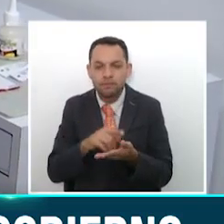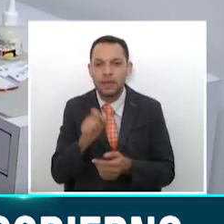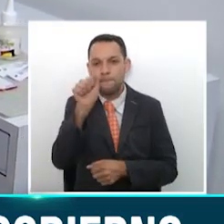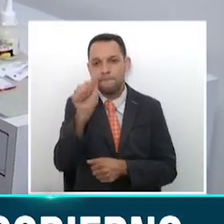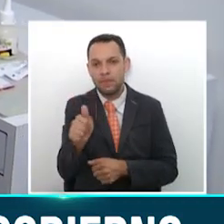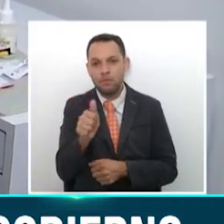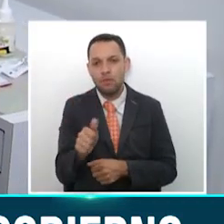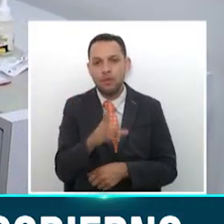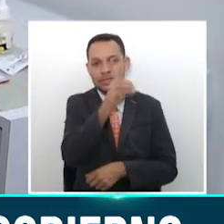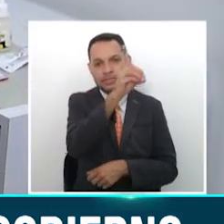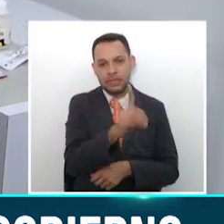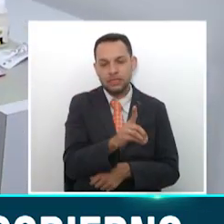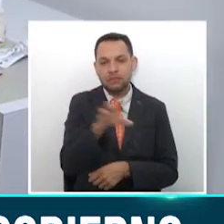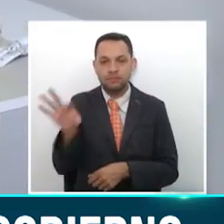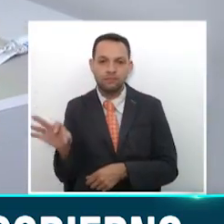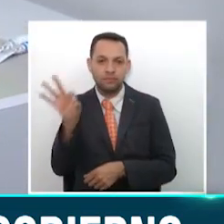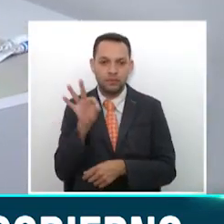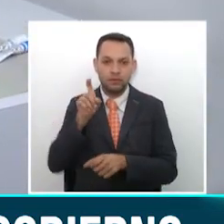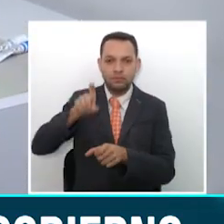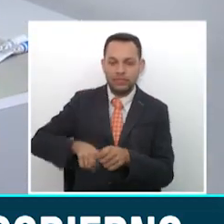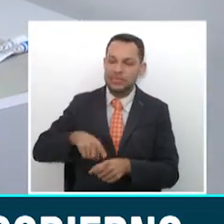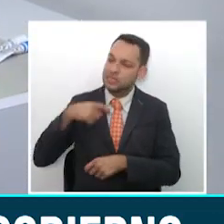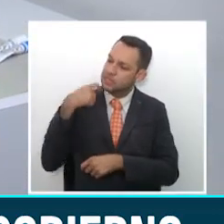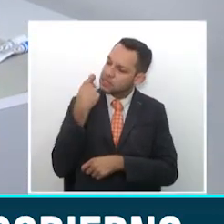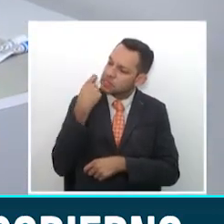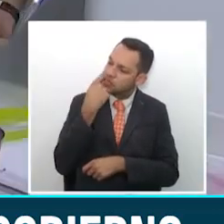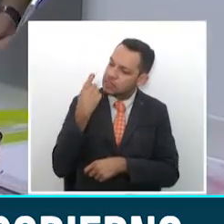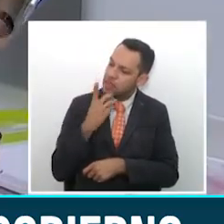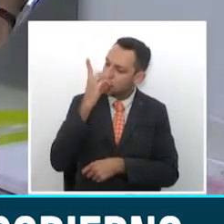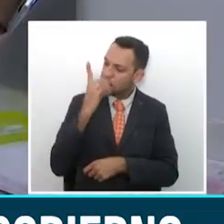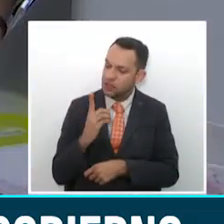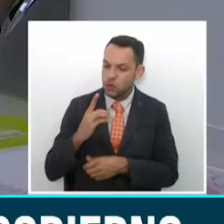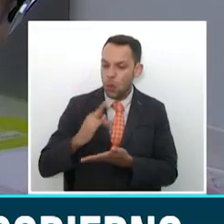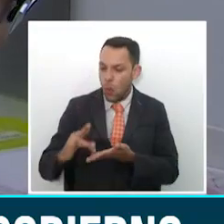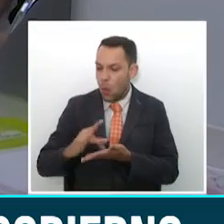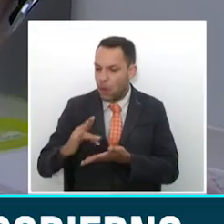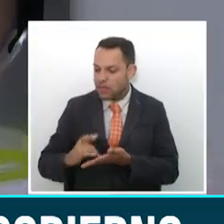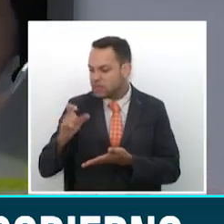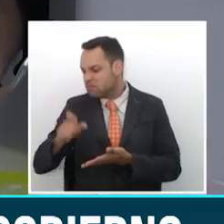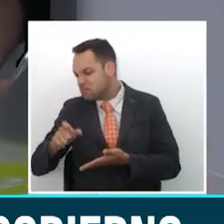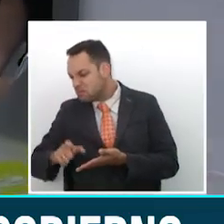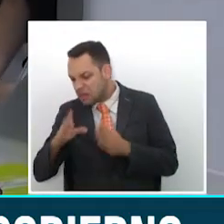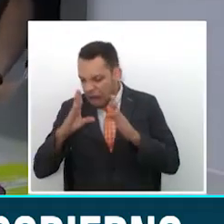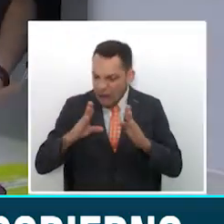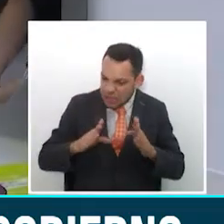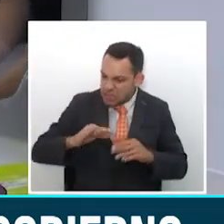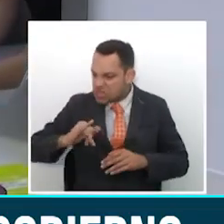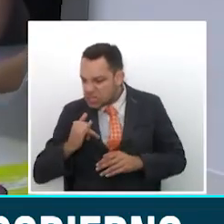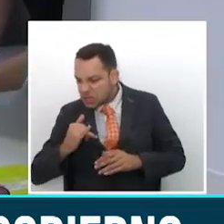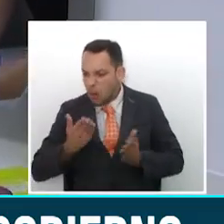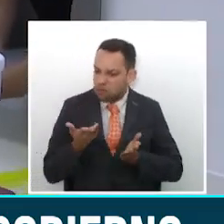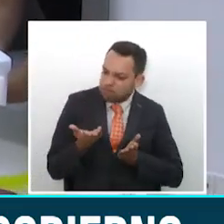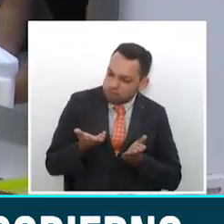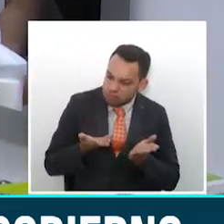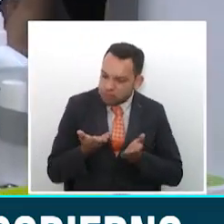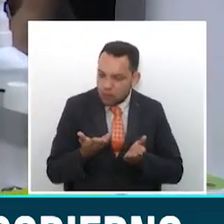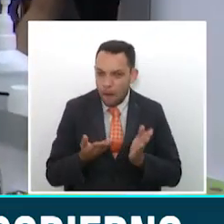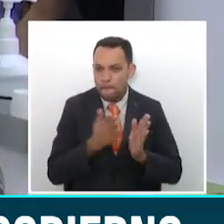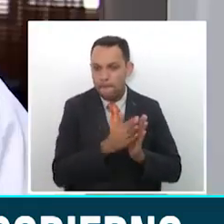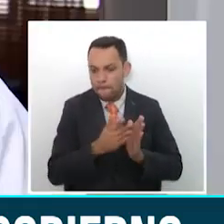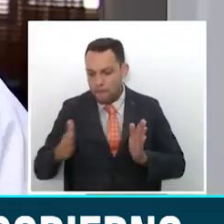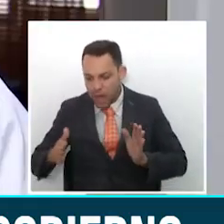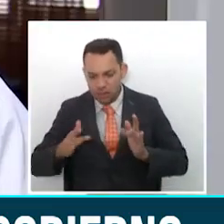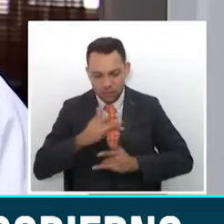profesional de la salud, en este caso el odontólogo, quien determinará la urgencia de cada atención que realice, todas con los criterios de protocolos en